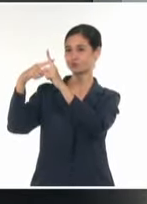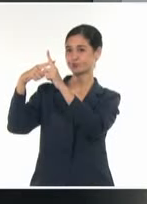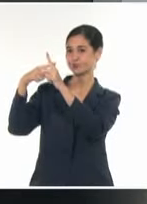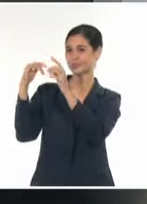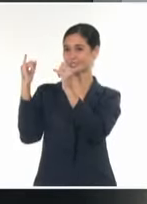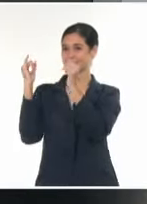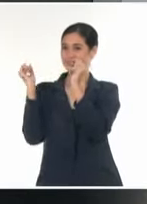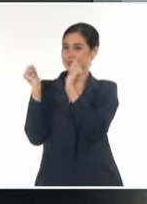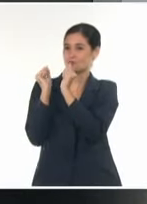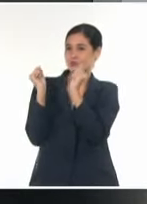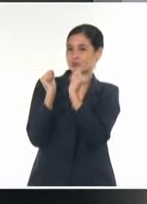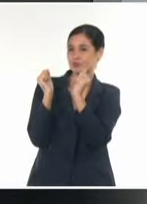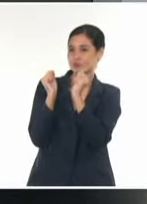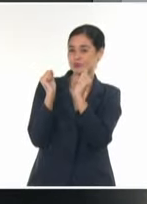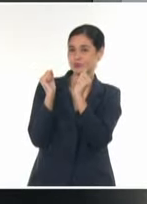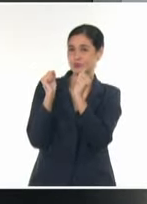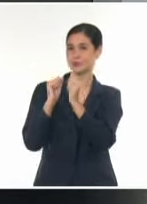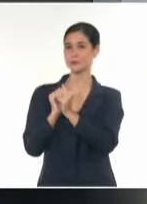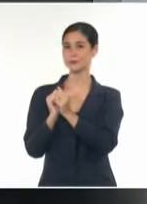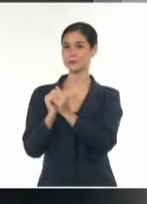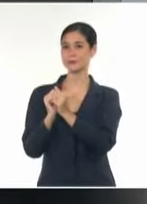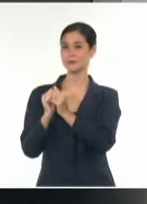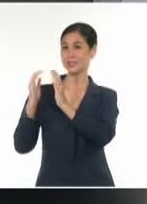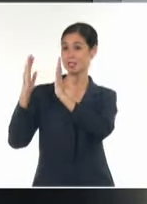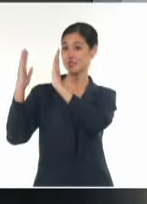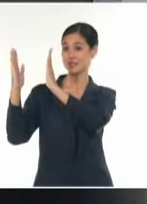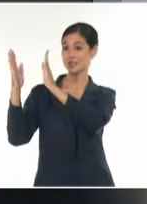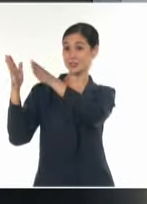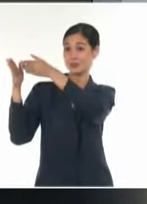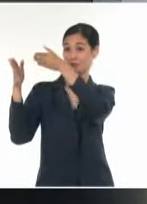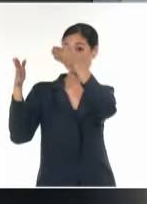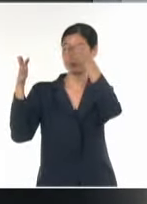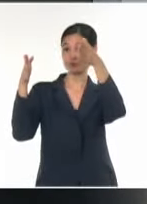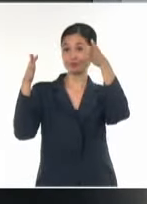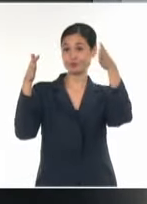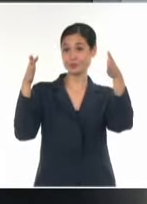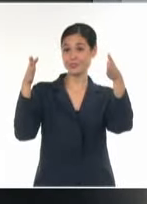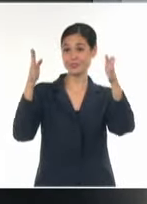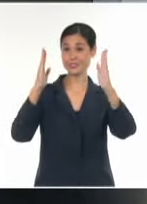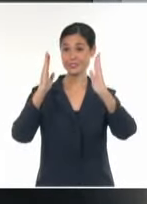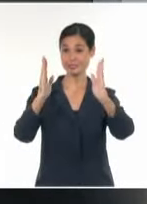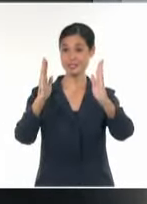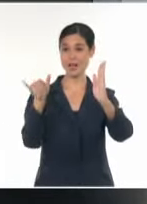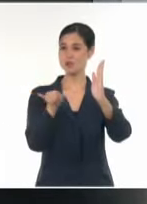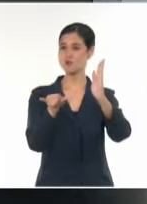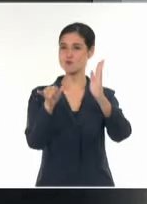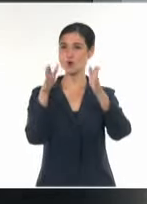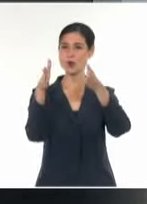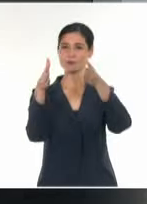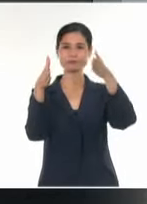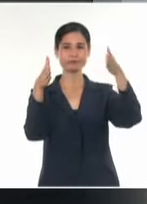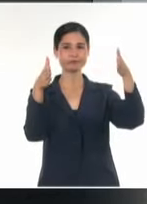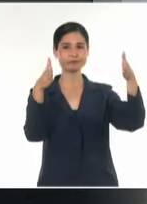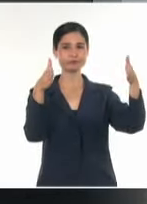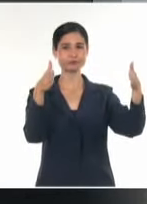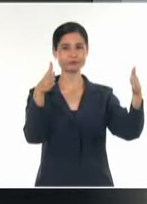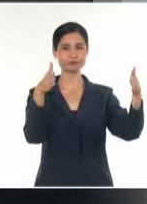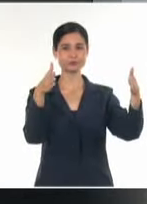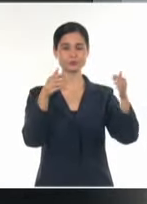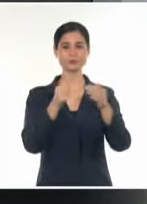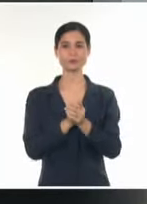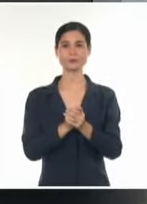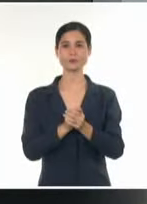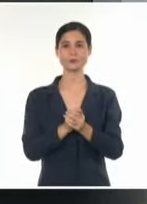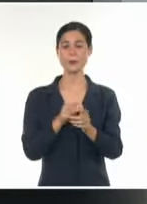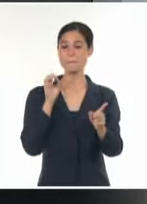que se irá trasladando hacia las regiones central y oriental para este fin de semana, ya a partir del viernes con